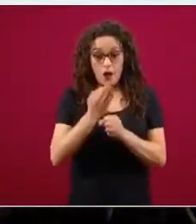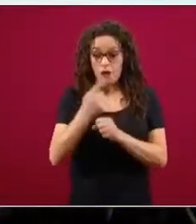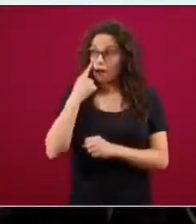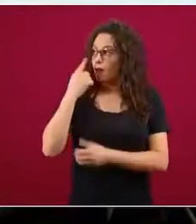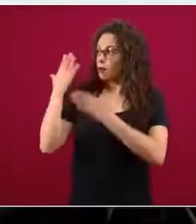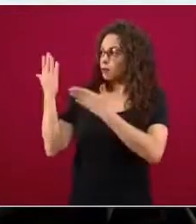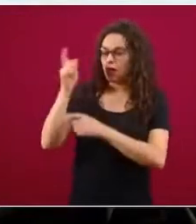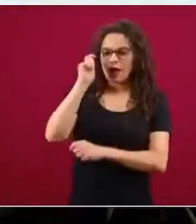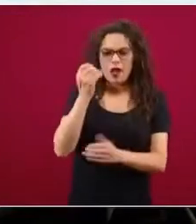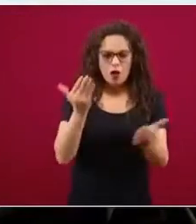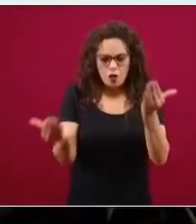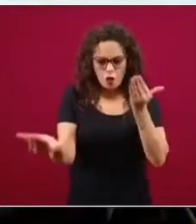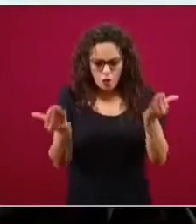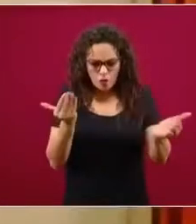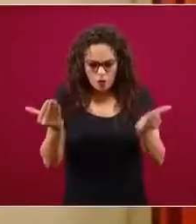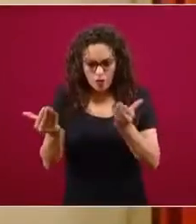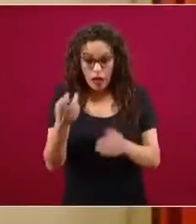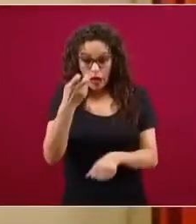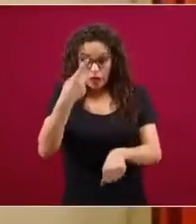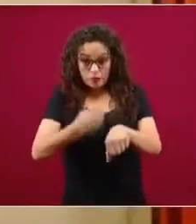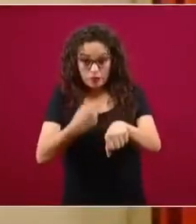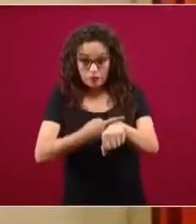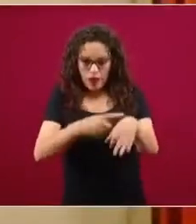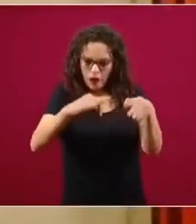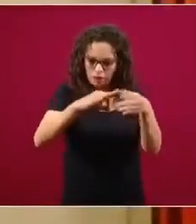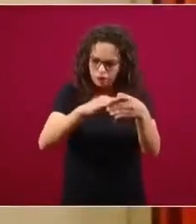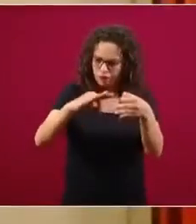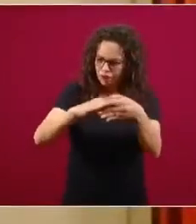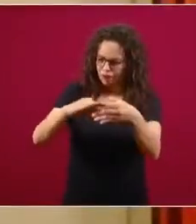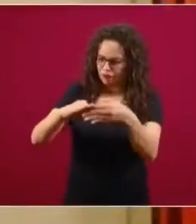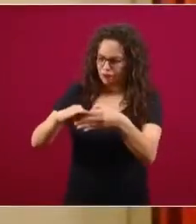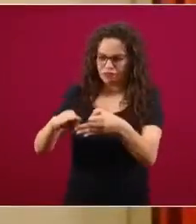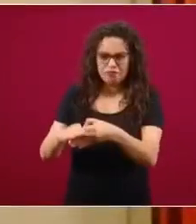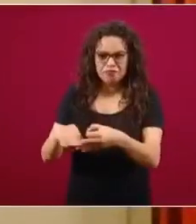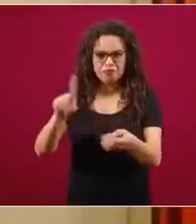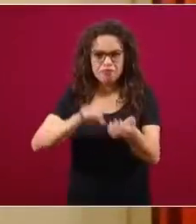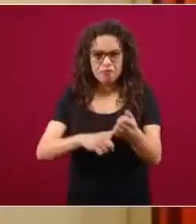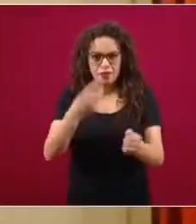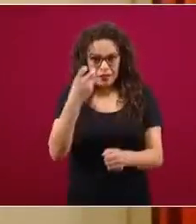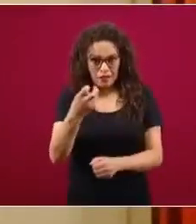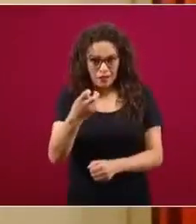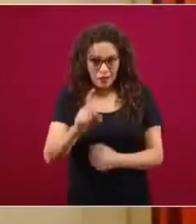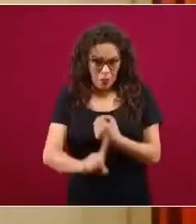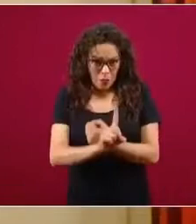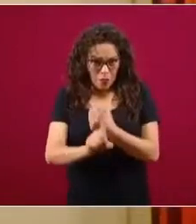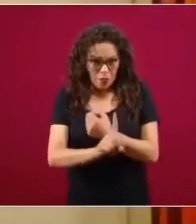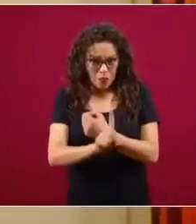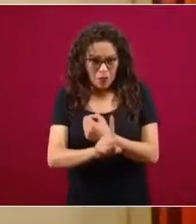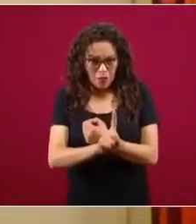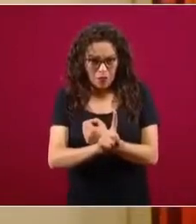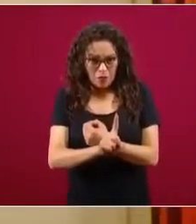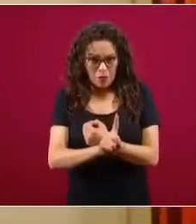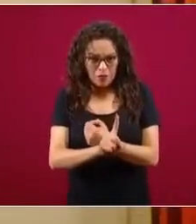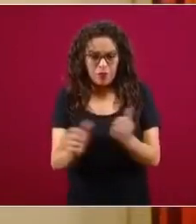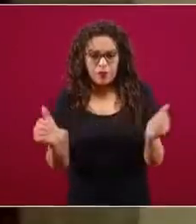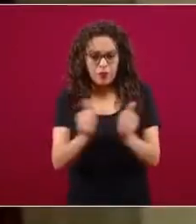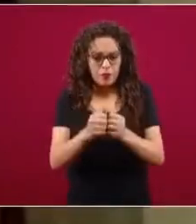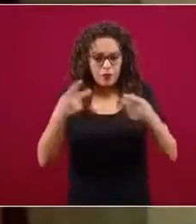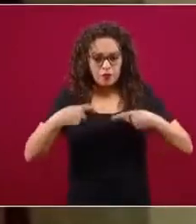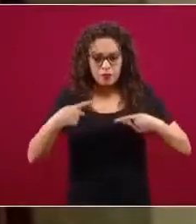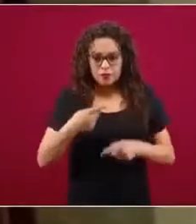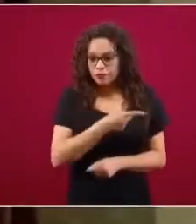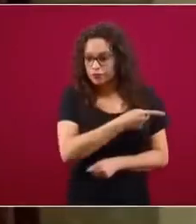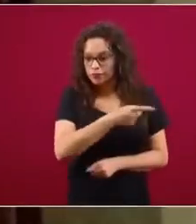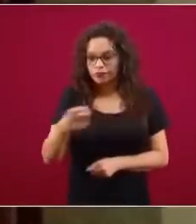comparación de la frecuencia de estas enfermedades o de estas alteraciones o de estos factores de riesgo entre aquellos individuos que